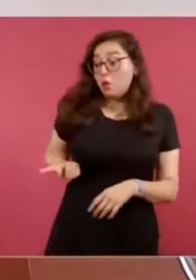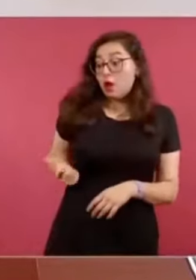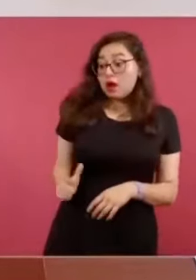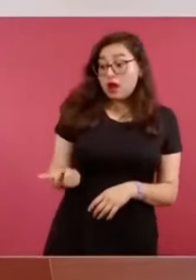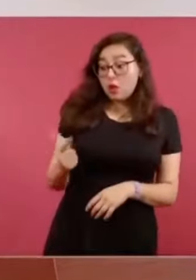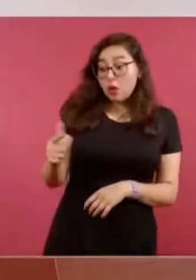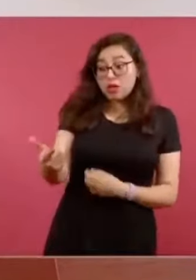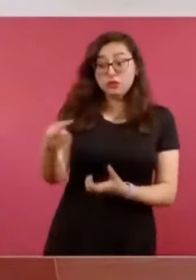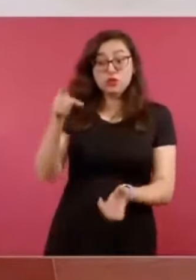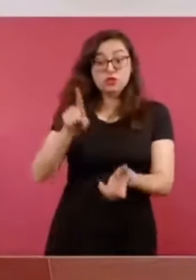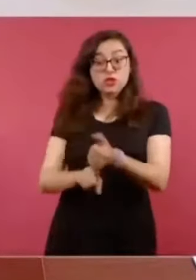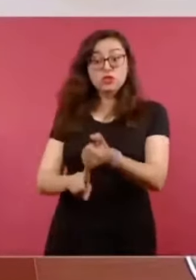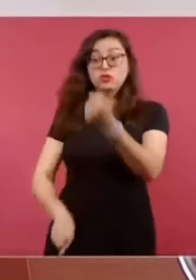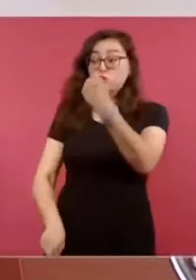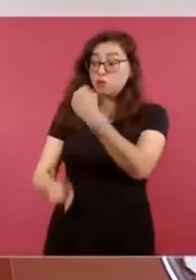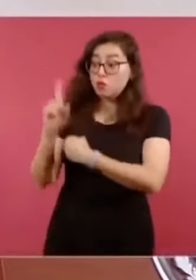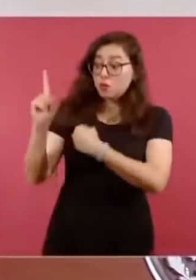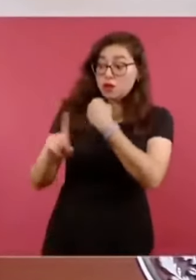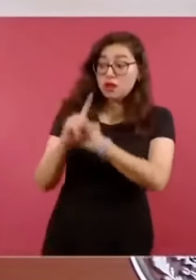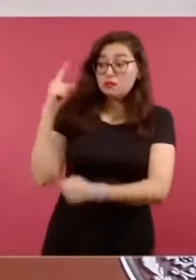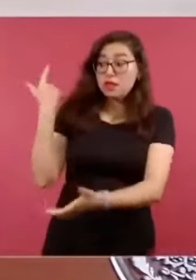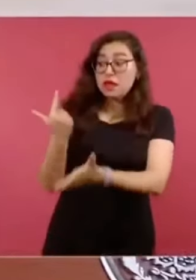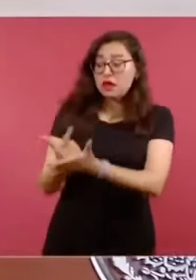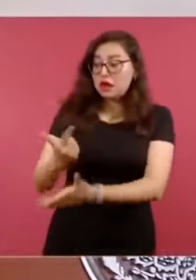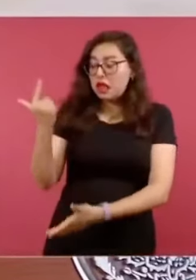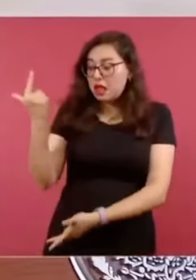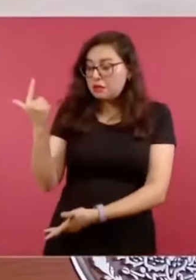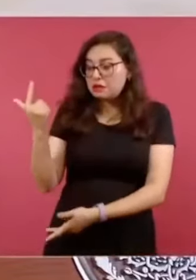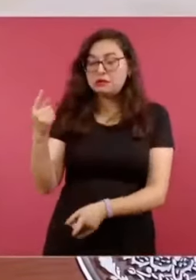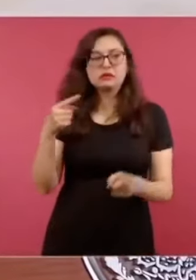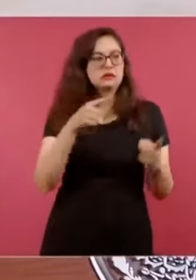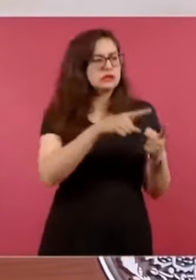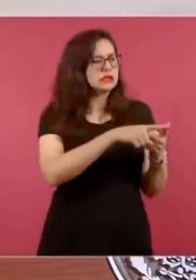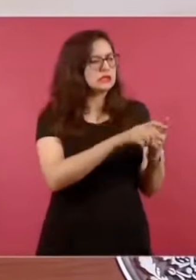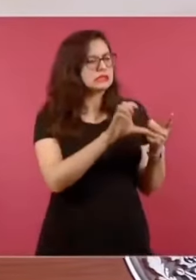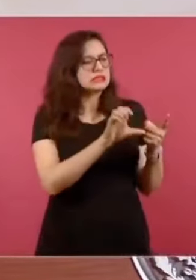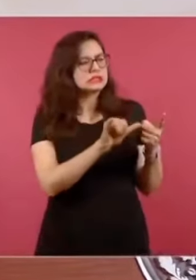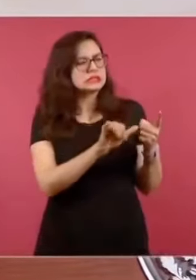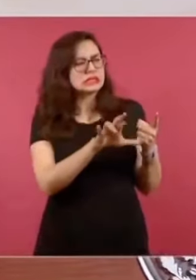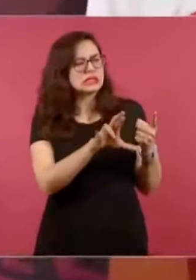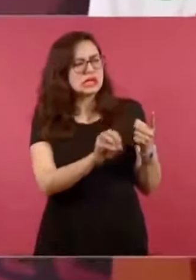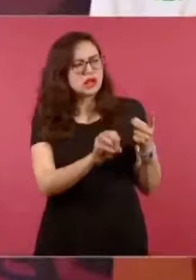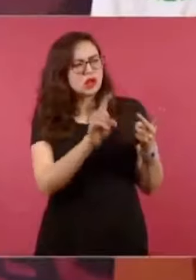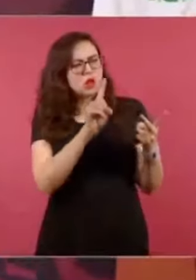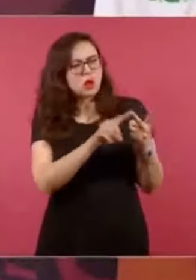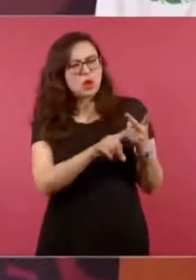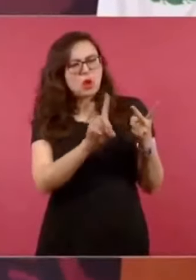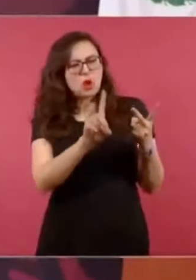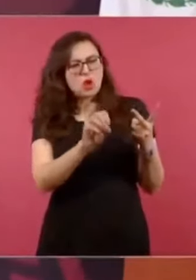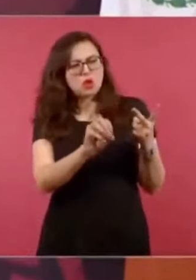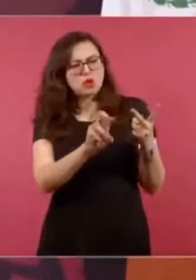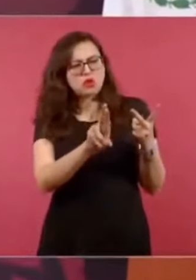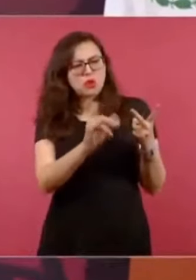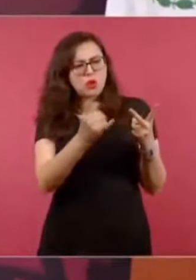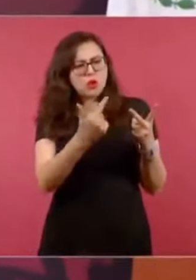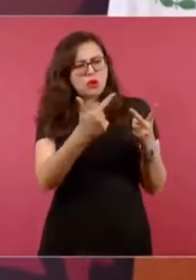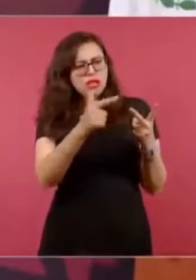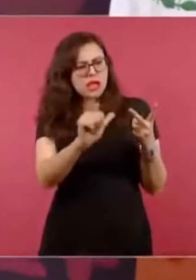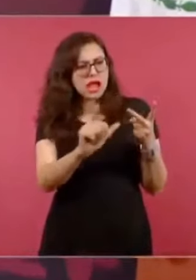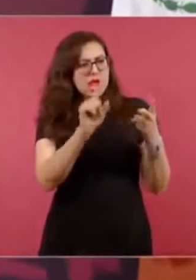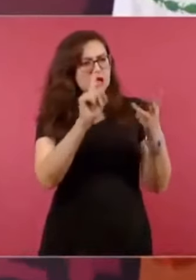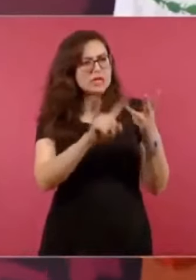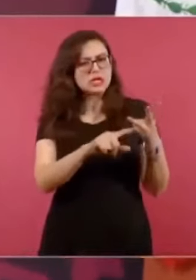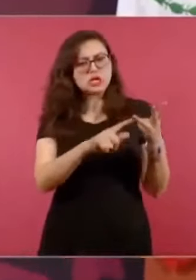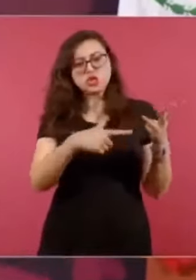ni en esta noche en Hechos,